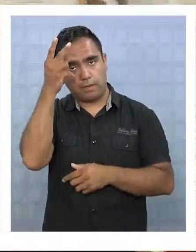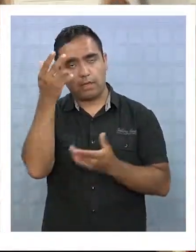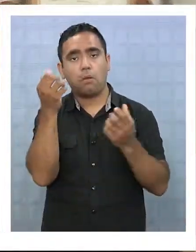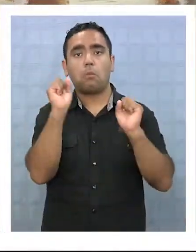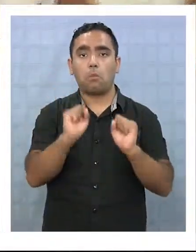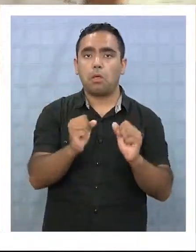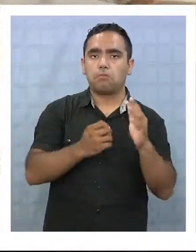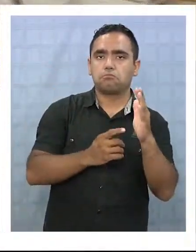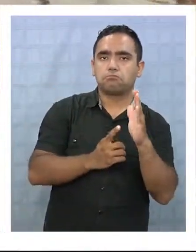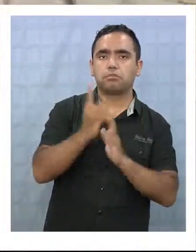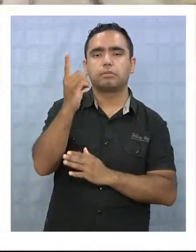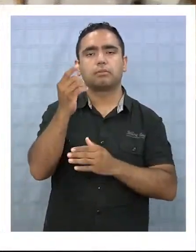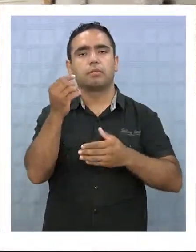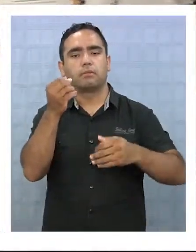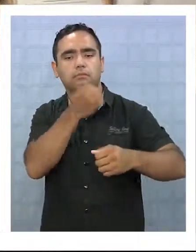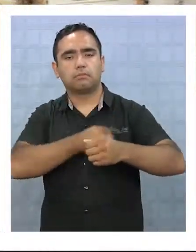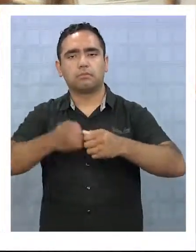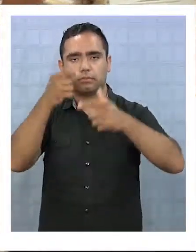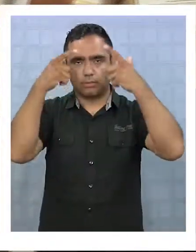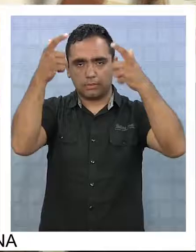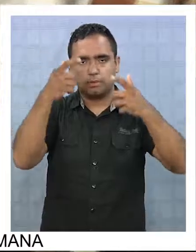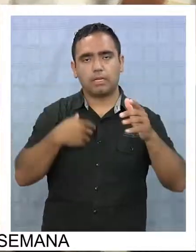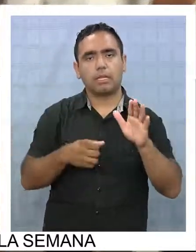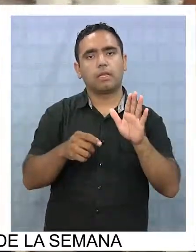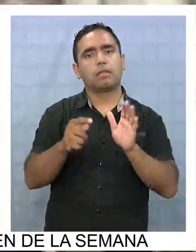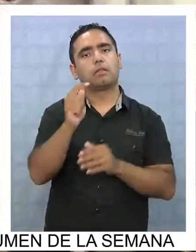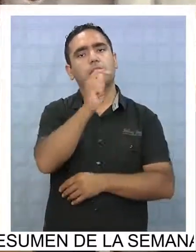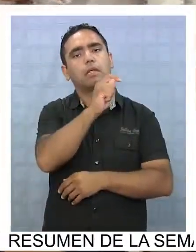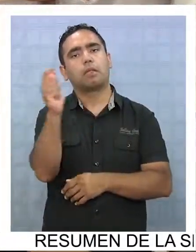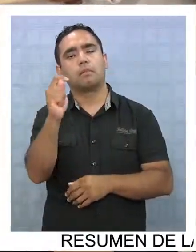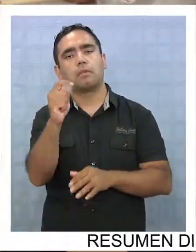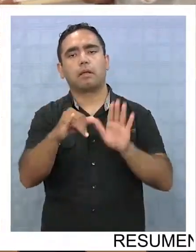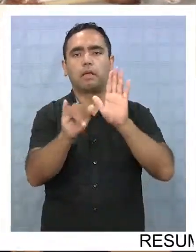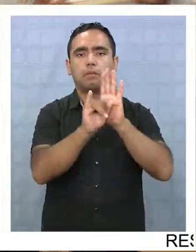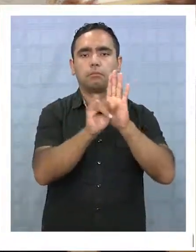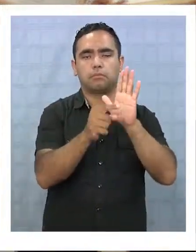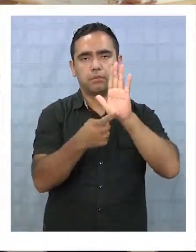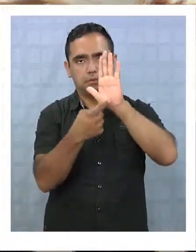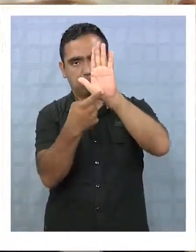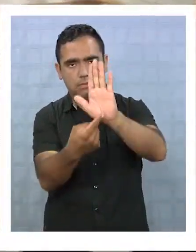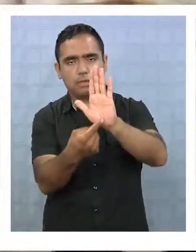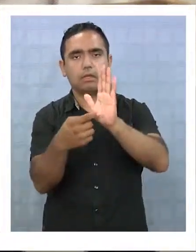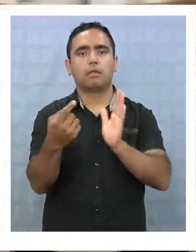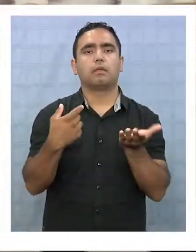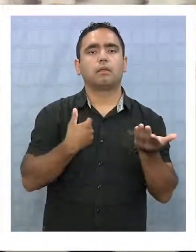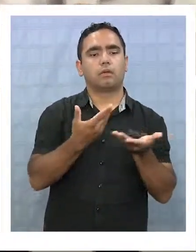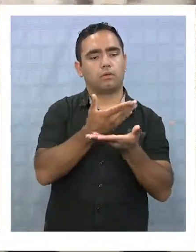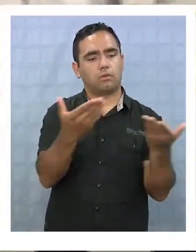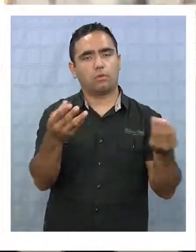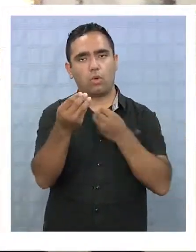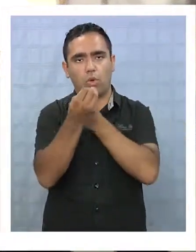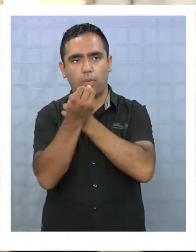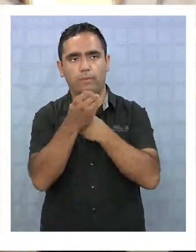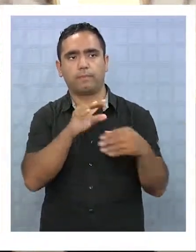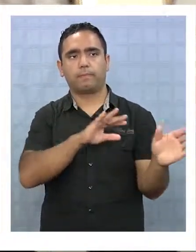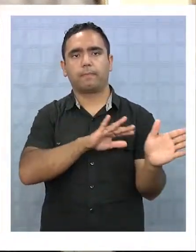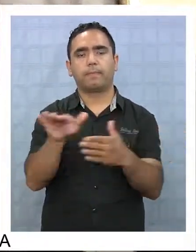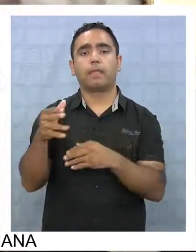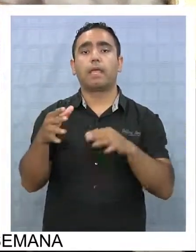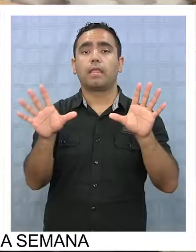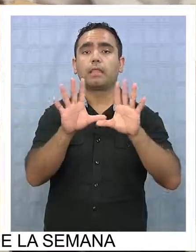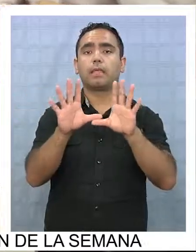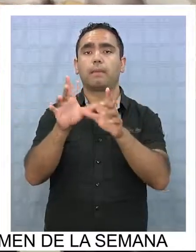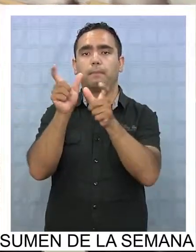gastronómicos que realzara la identidad tarapaqueña a través de la comida. Quedaron aquí los mejores, fueron diez personas de